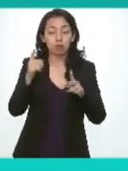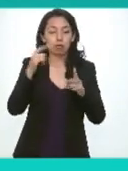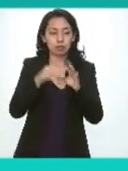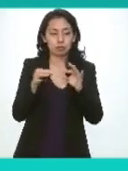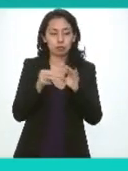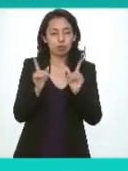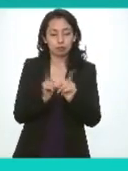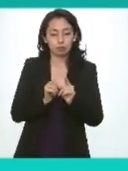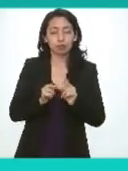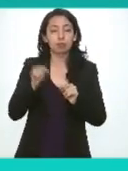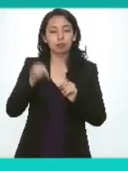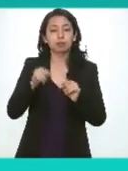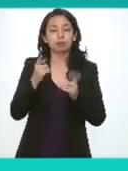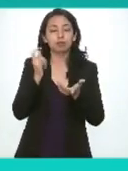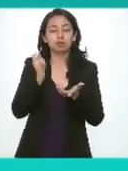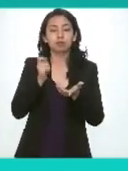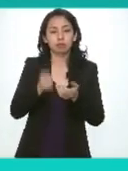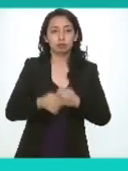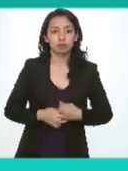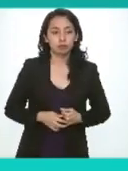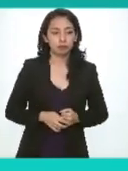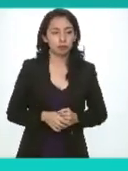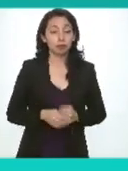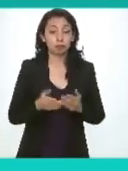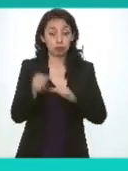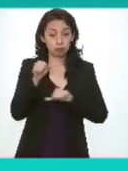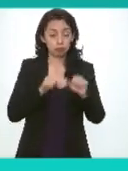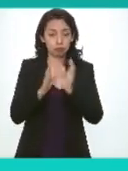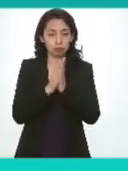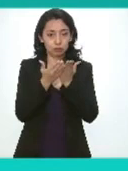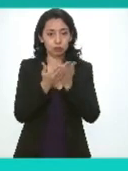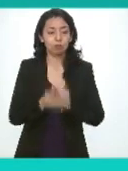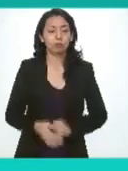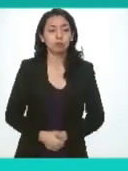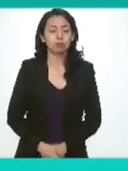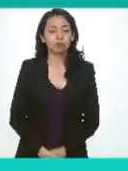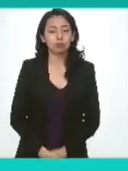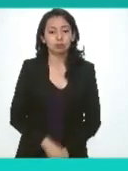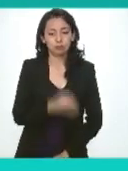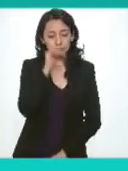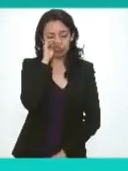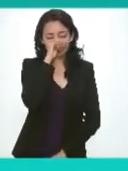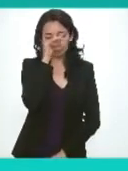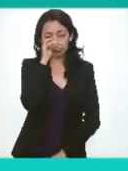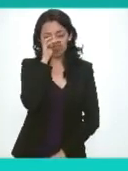intervención sobre este manual si nos hace favor comisionado no